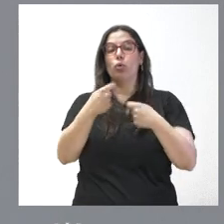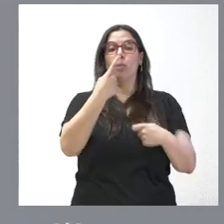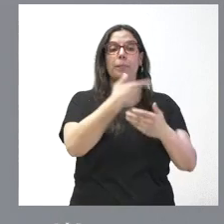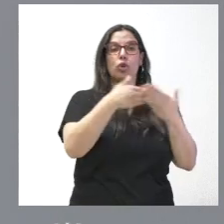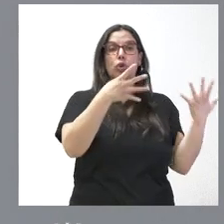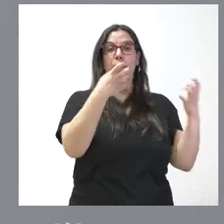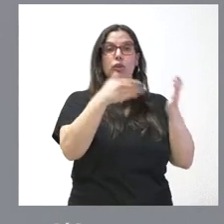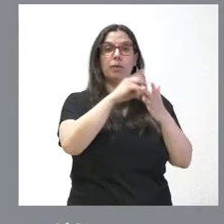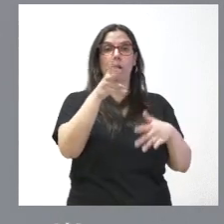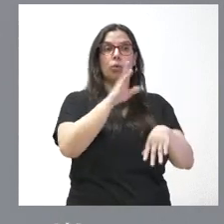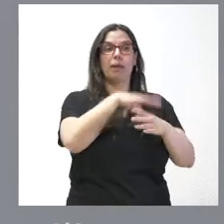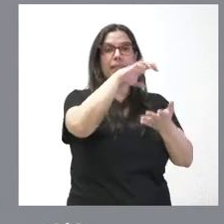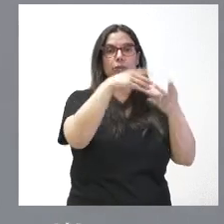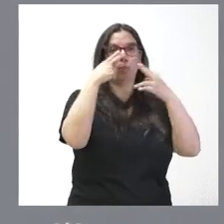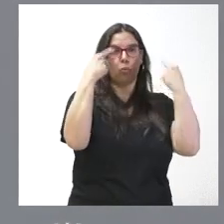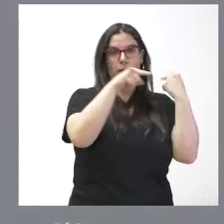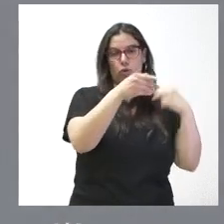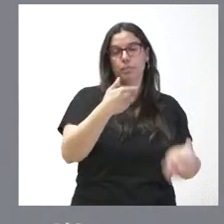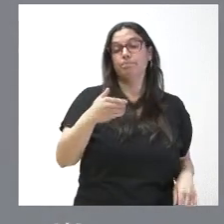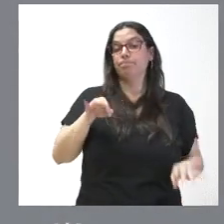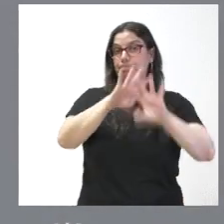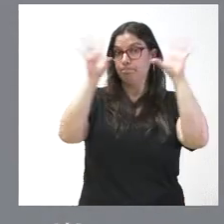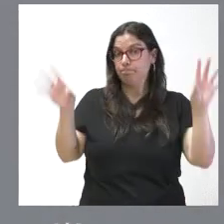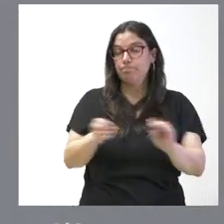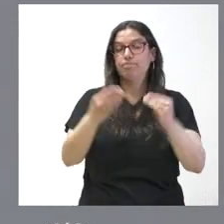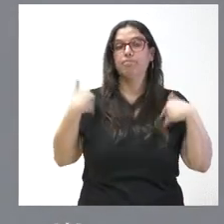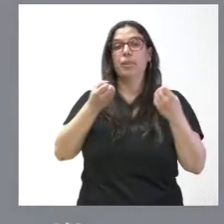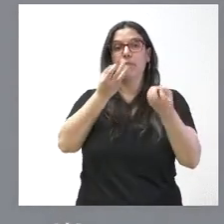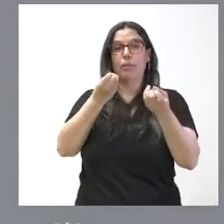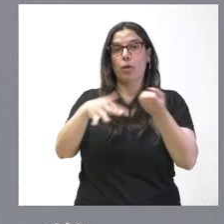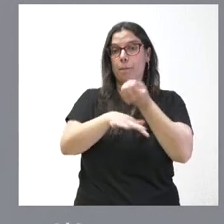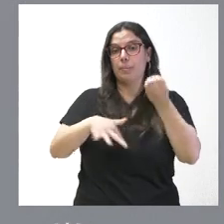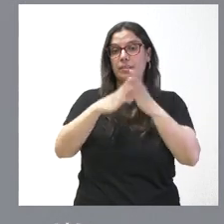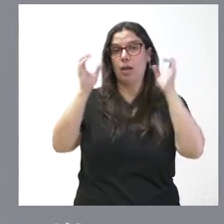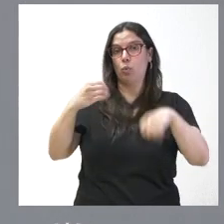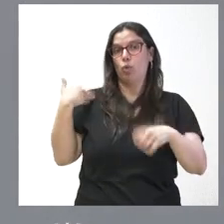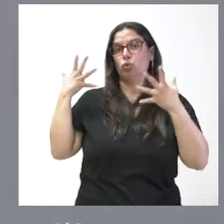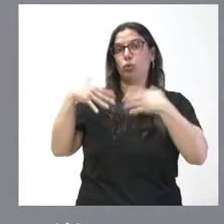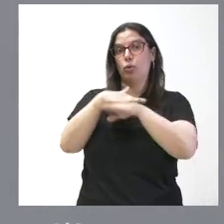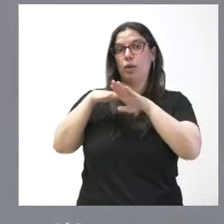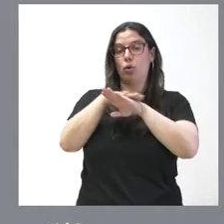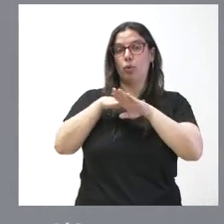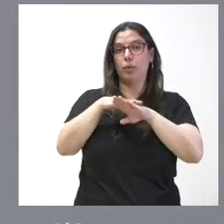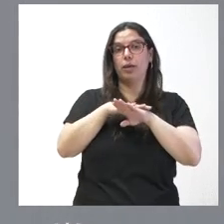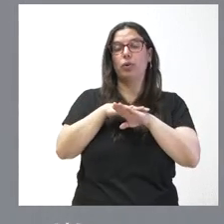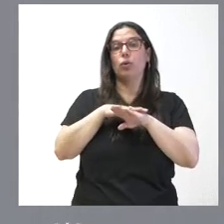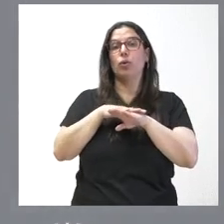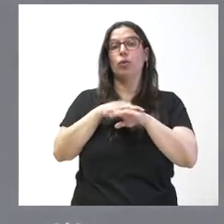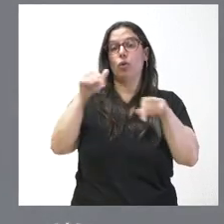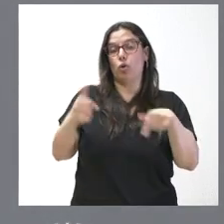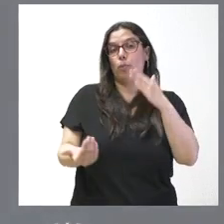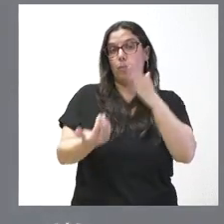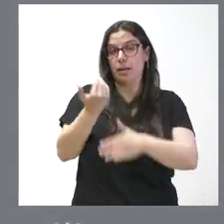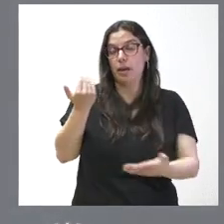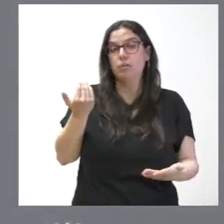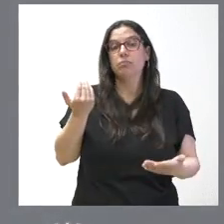los centros públicos de Castilla y León. Y esta es la información básica de estos acuerdos del Consejo de Gobierno de esta mañana,